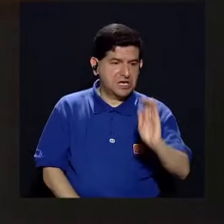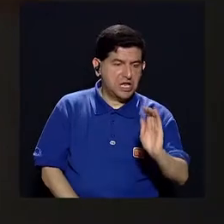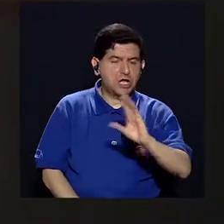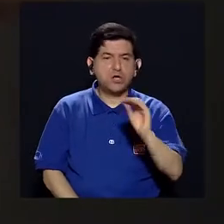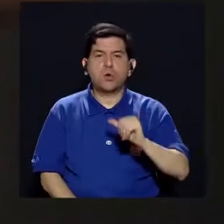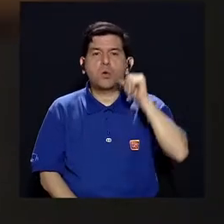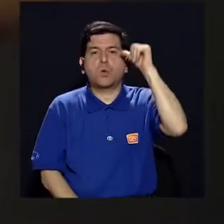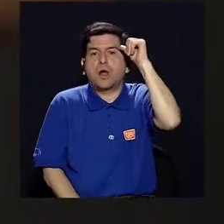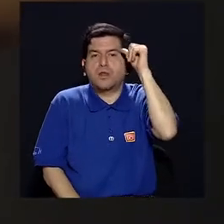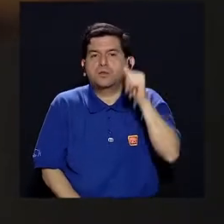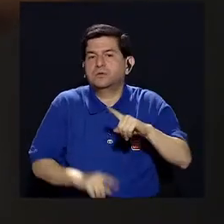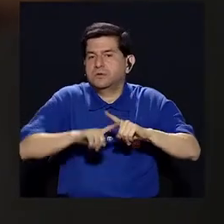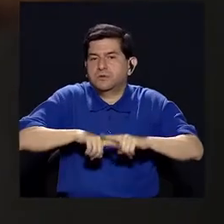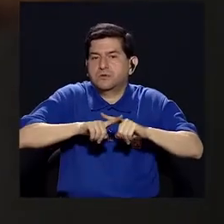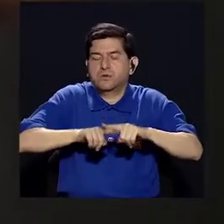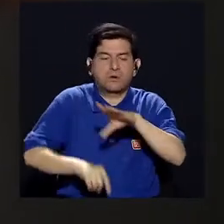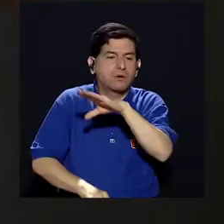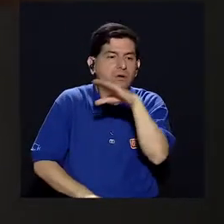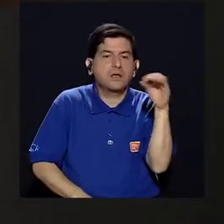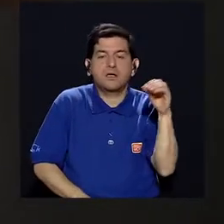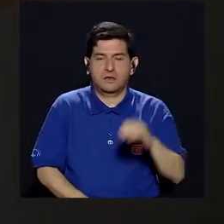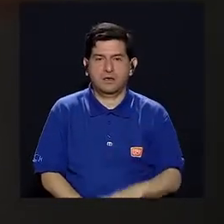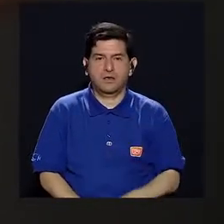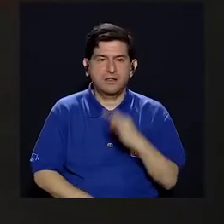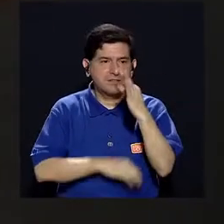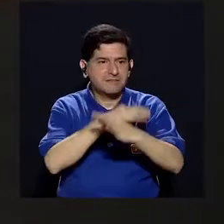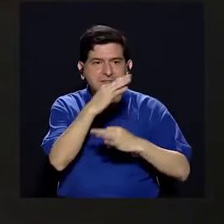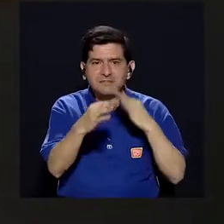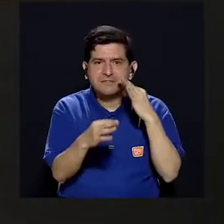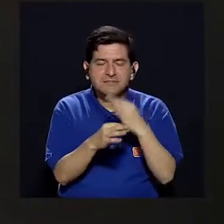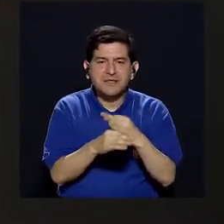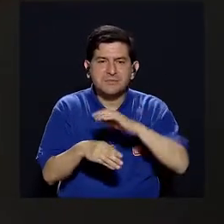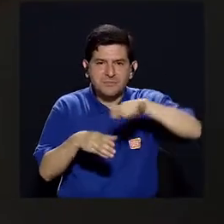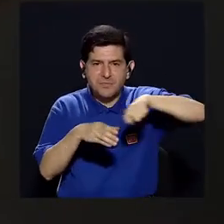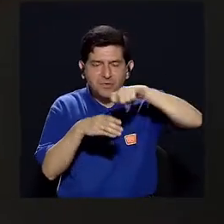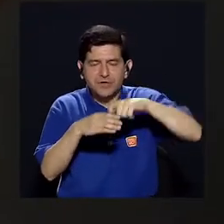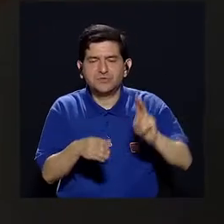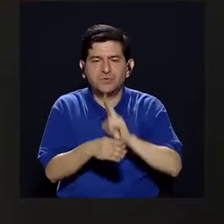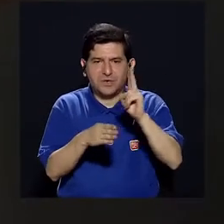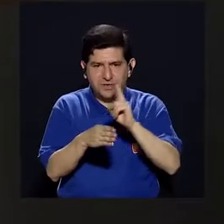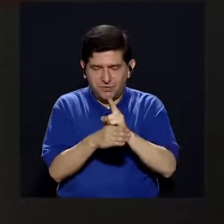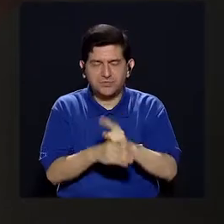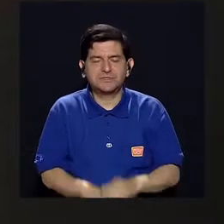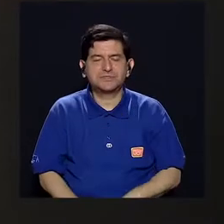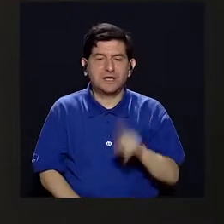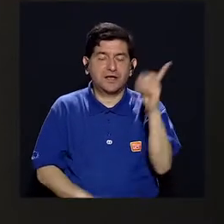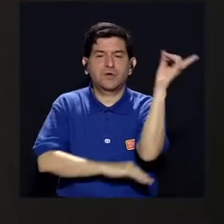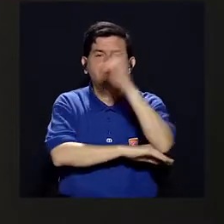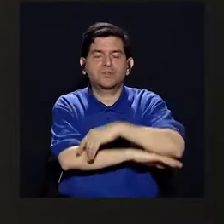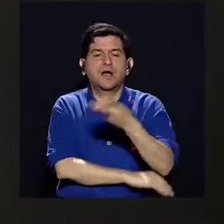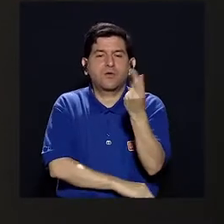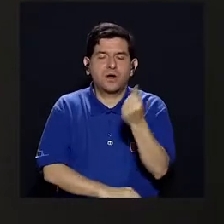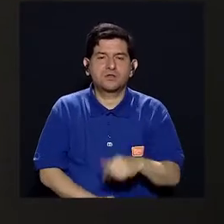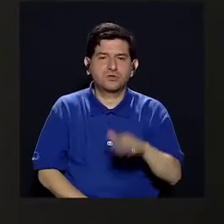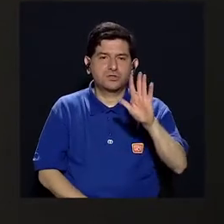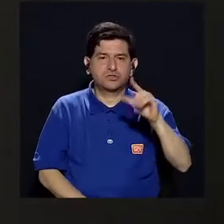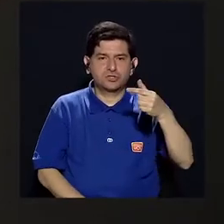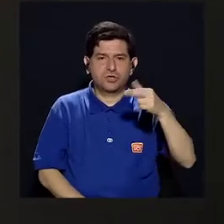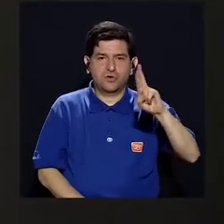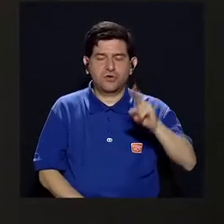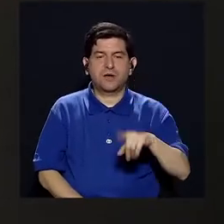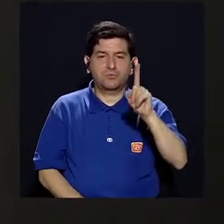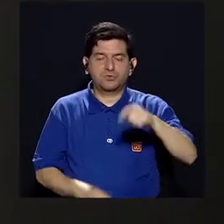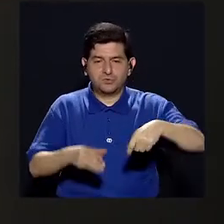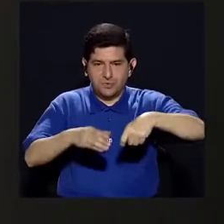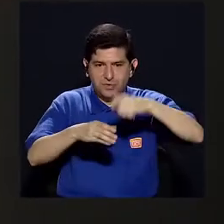si somos niños, si somos adultos, ¿verdad? Y ver cuánta cantidad de azúcar estamos consumiendo a lo largo del día. Cada